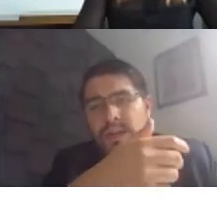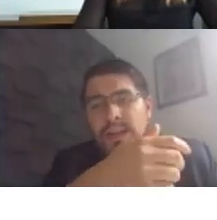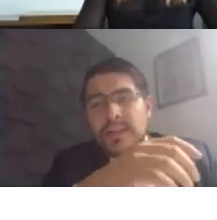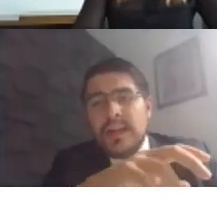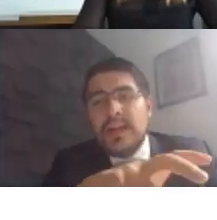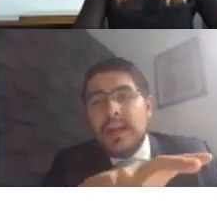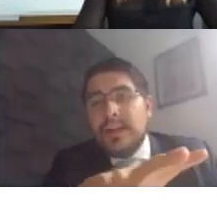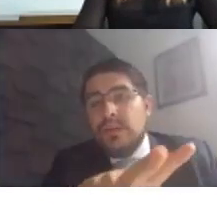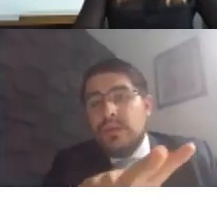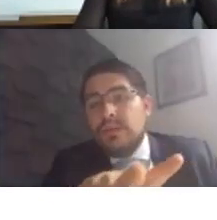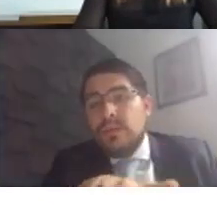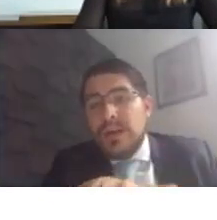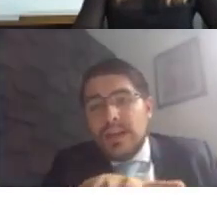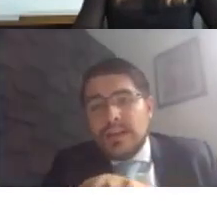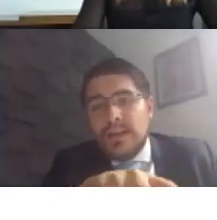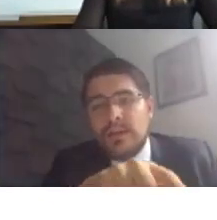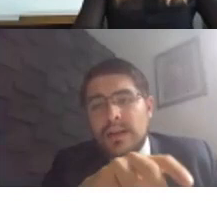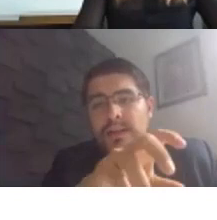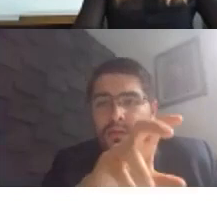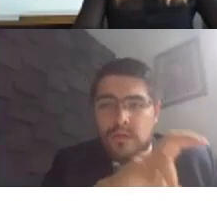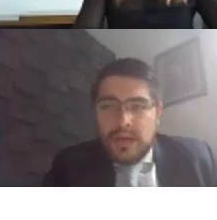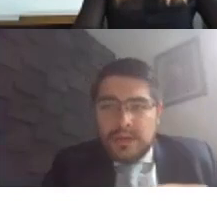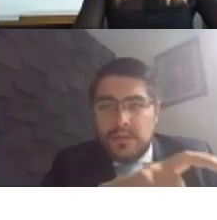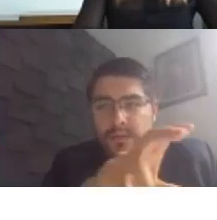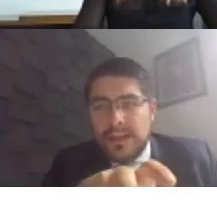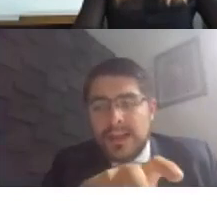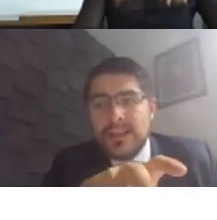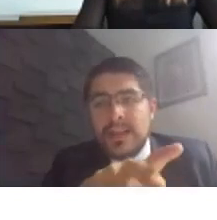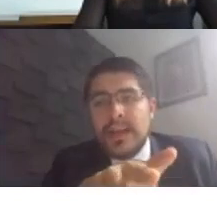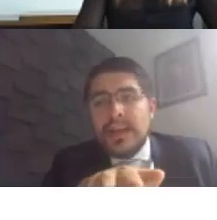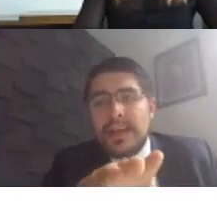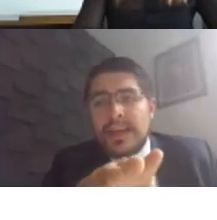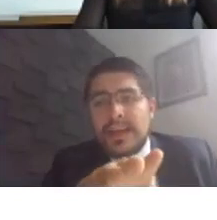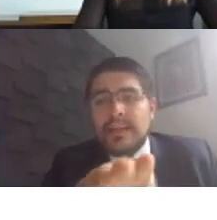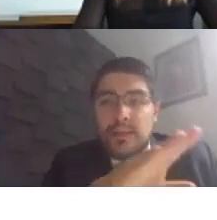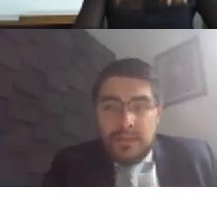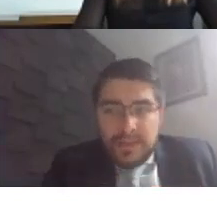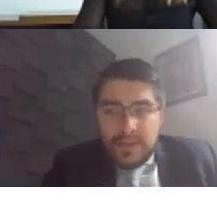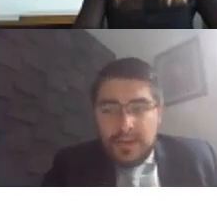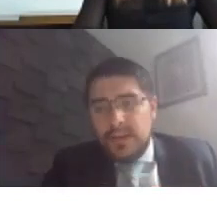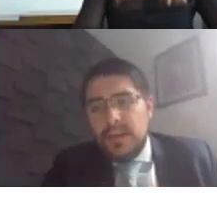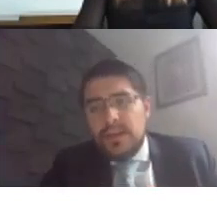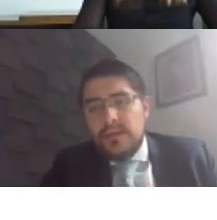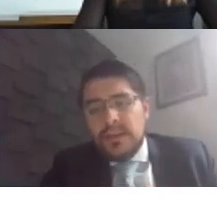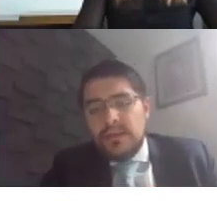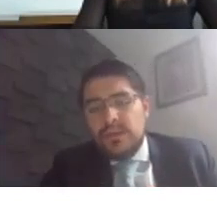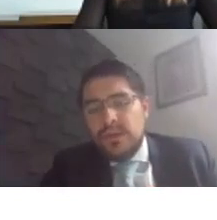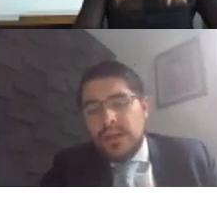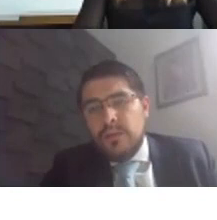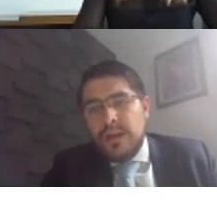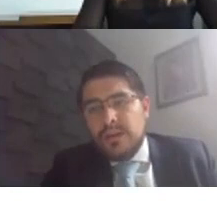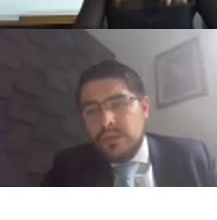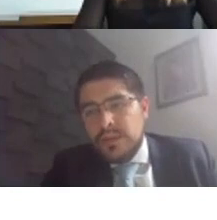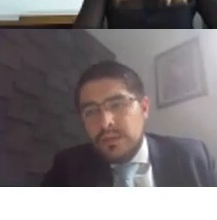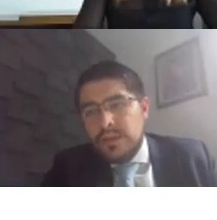jurisdiccionales que ahora son los tribunales laborales tanto locales como federales y anteriormente esta función